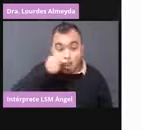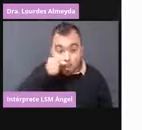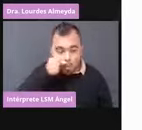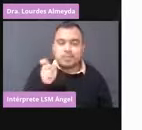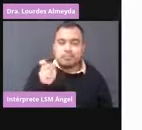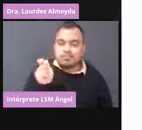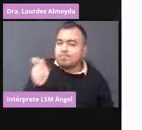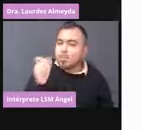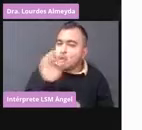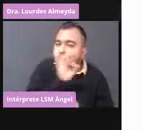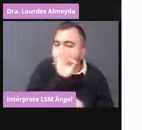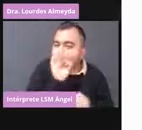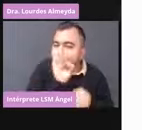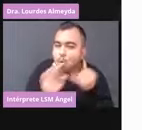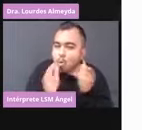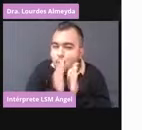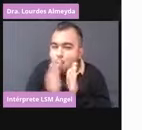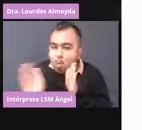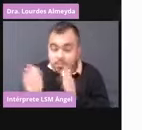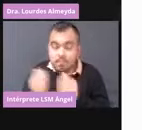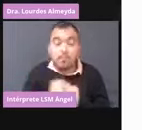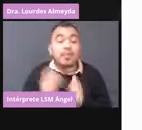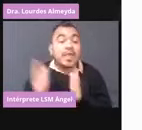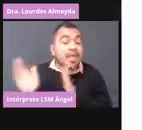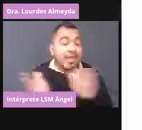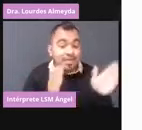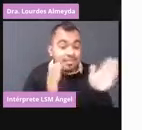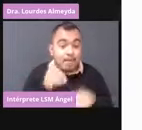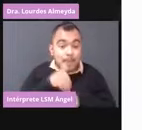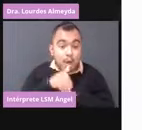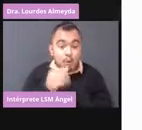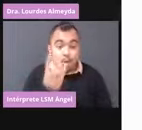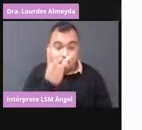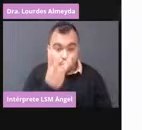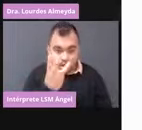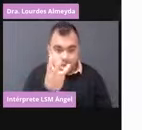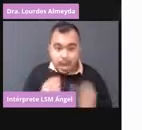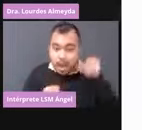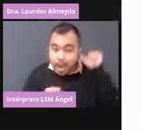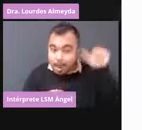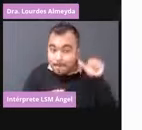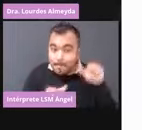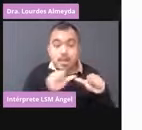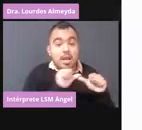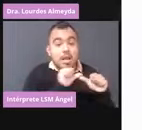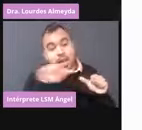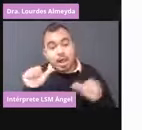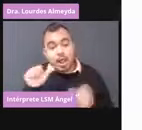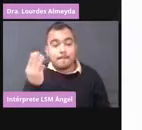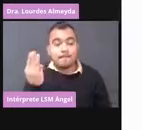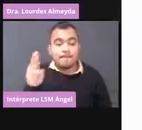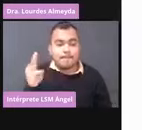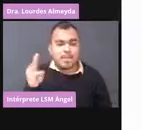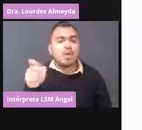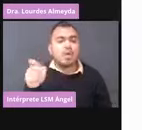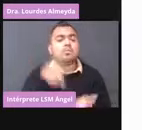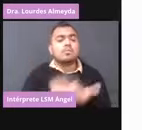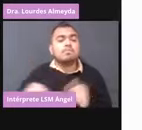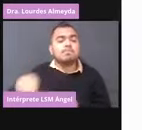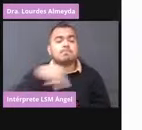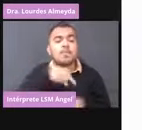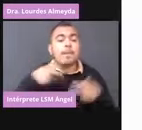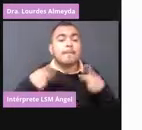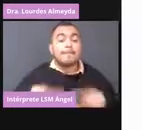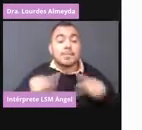La etapa tres comienza de abril a mayo y van a ser las personas de 60 a